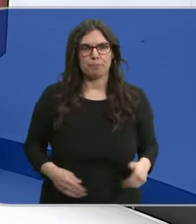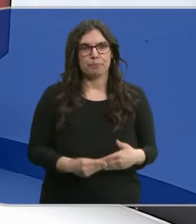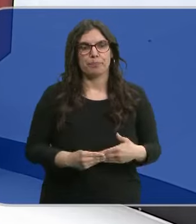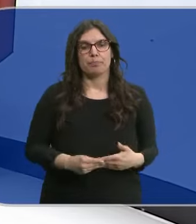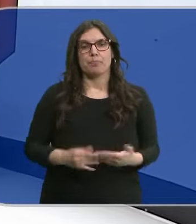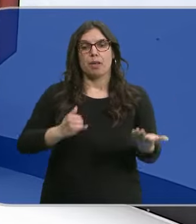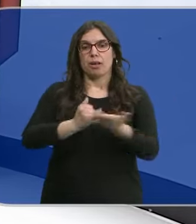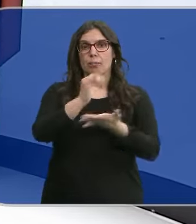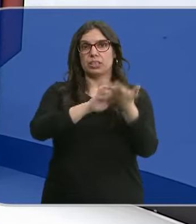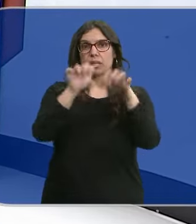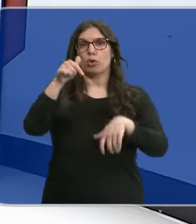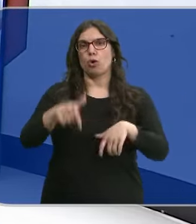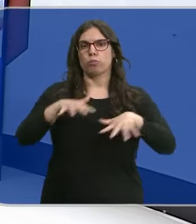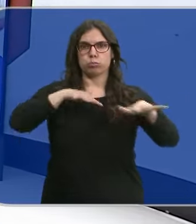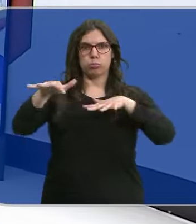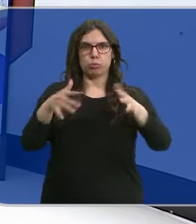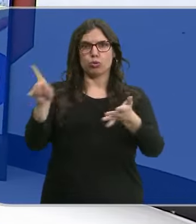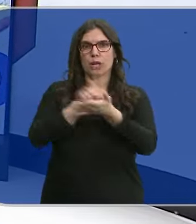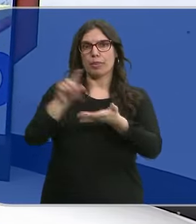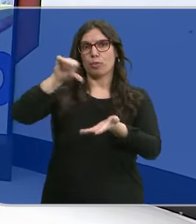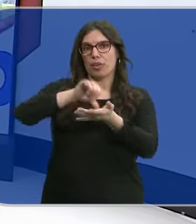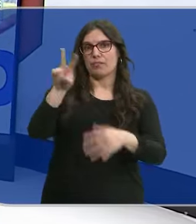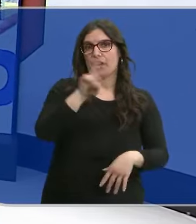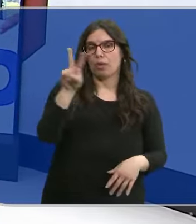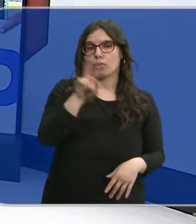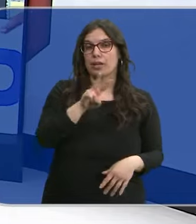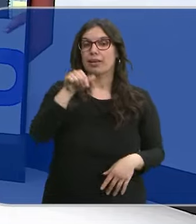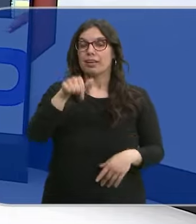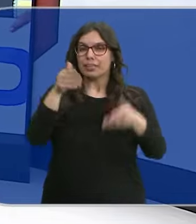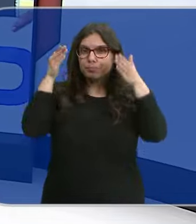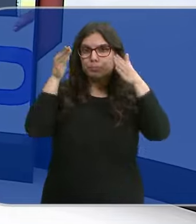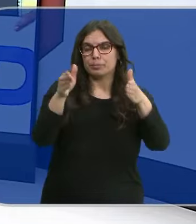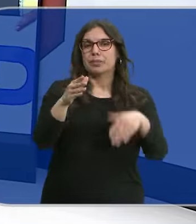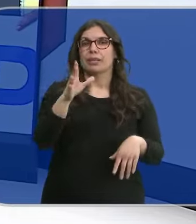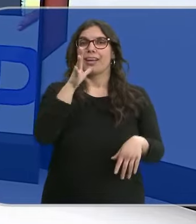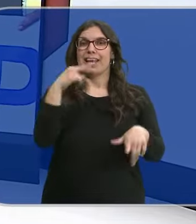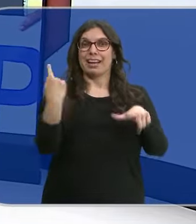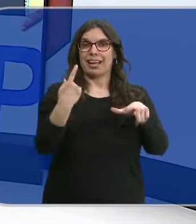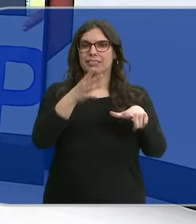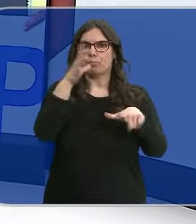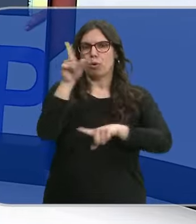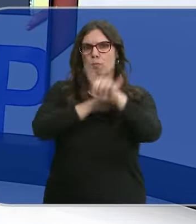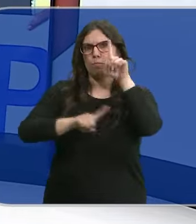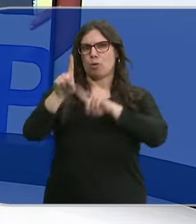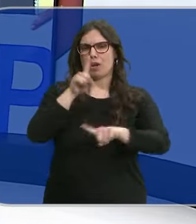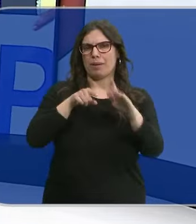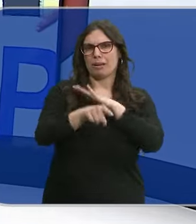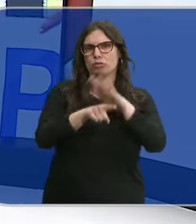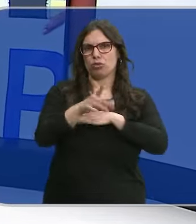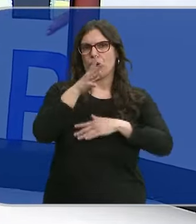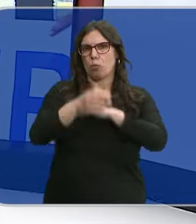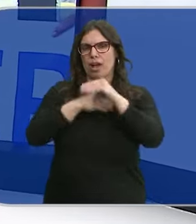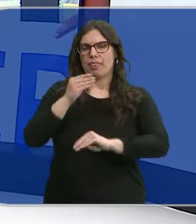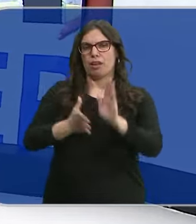El campo de Castilla y León vuelve a movilizarse en Valladolid. Esta vez los regantes para protestar por la gestión del agua de la CHD. Y por lo que hemos